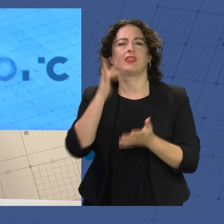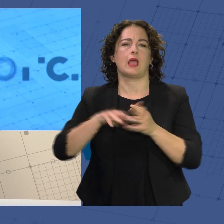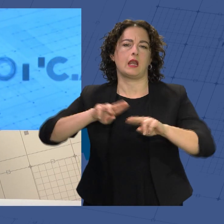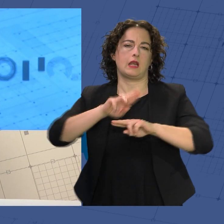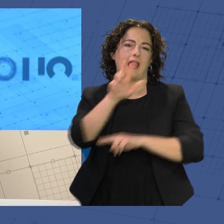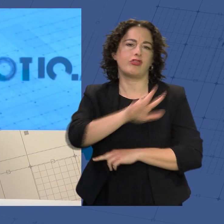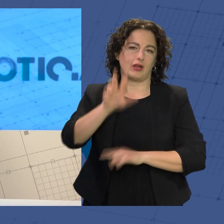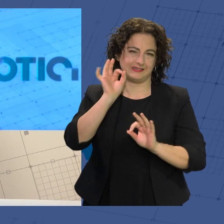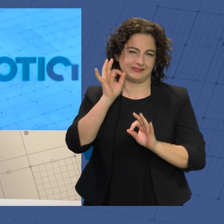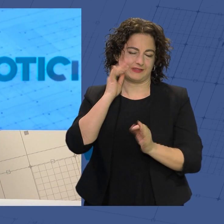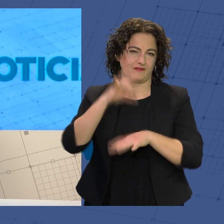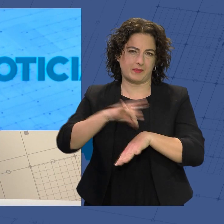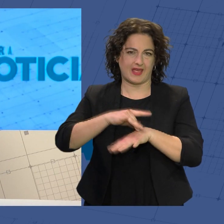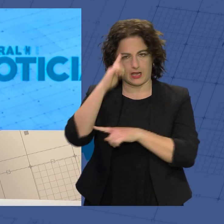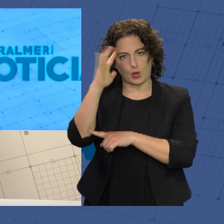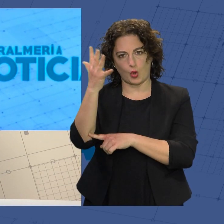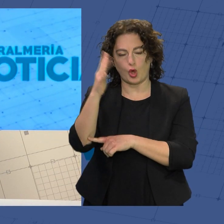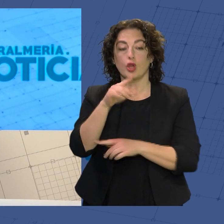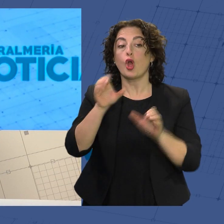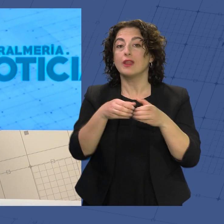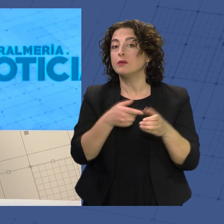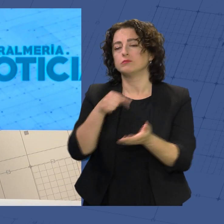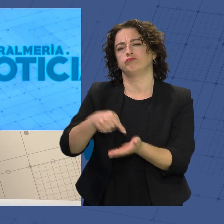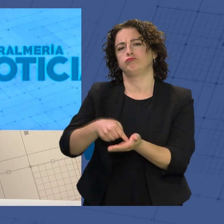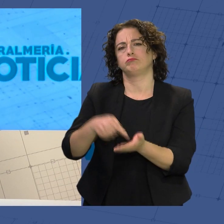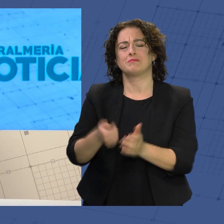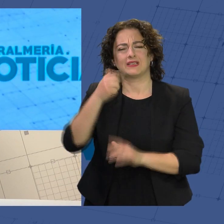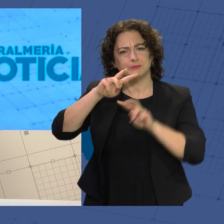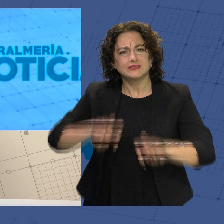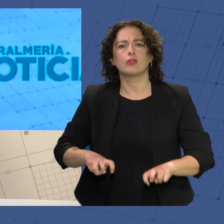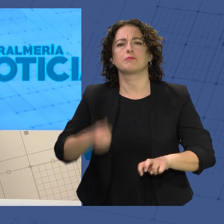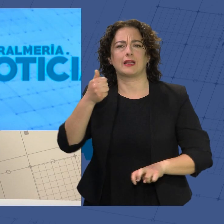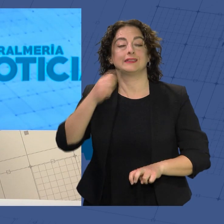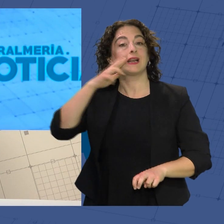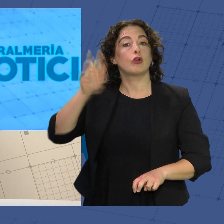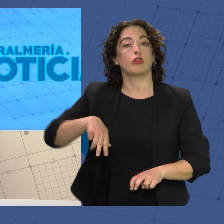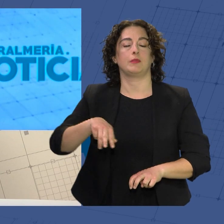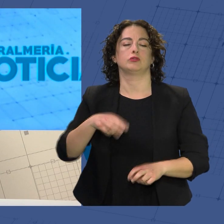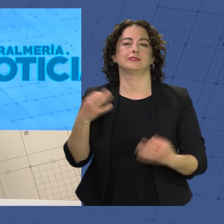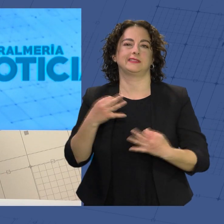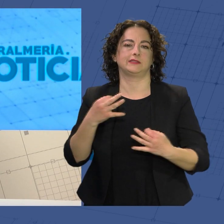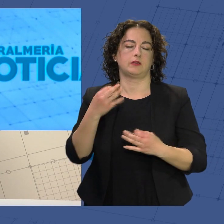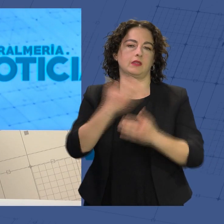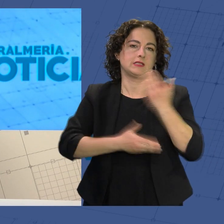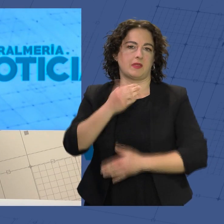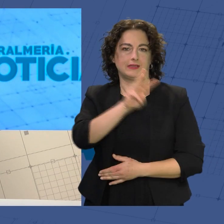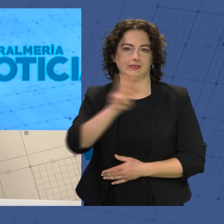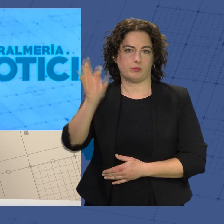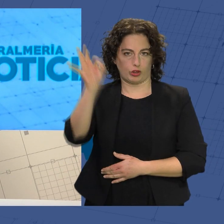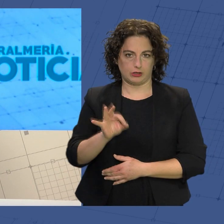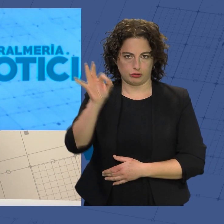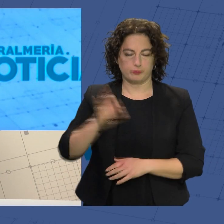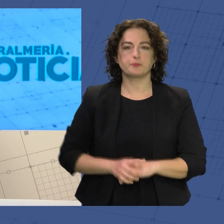Neurológica. El colectivo reclama más investigación y el reconocimiento del 33% de discapacidad.